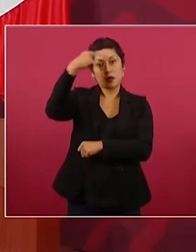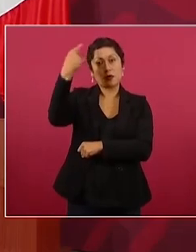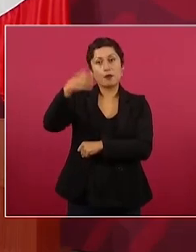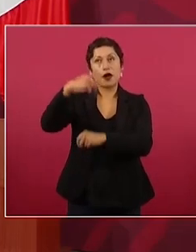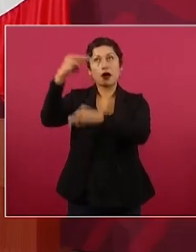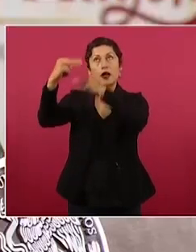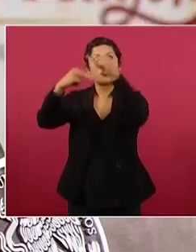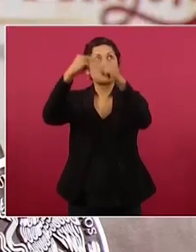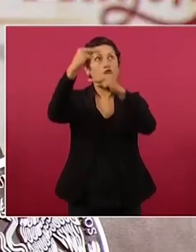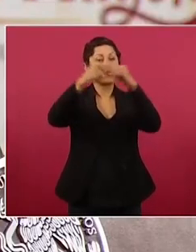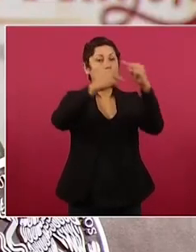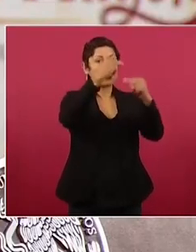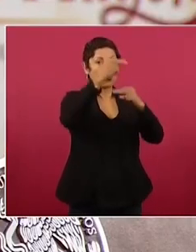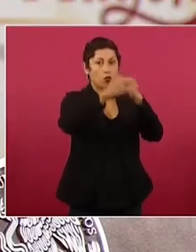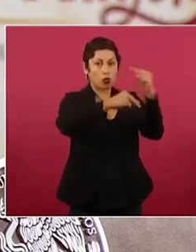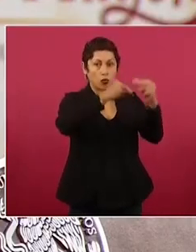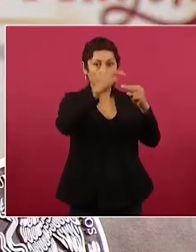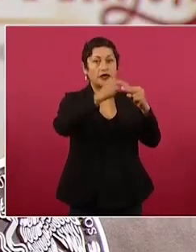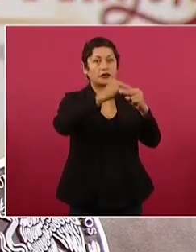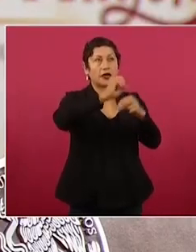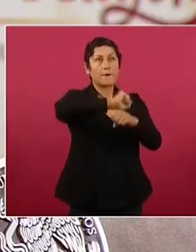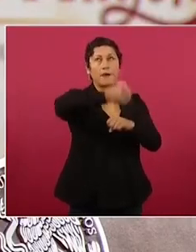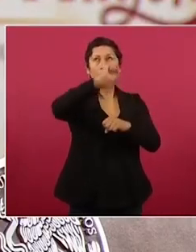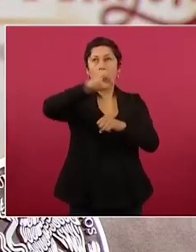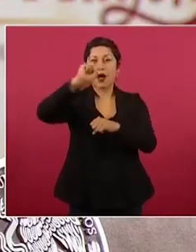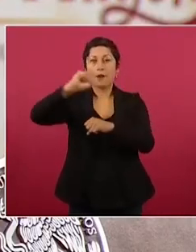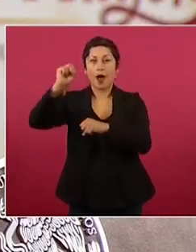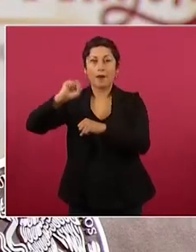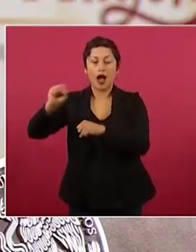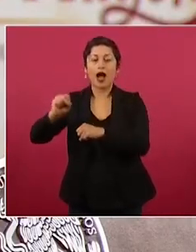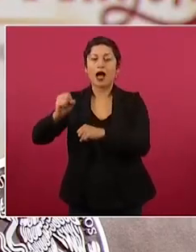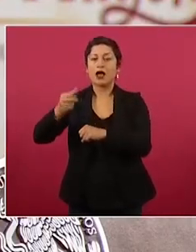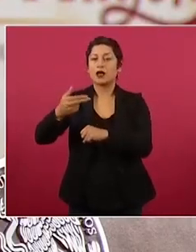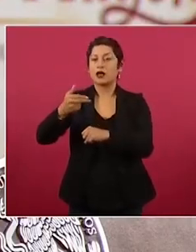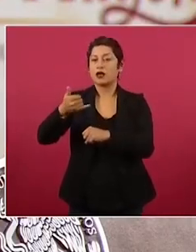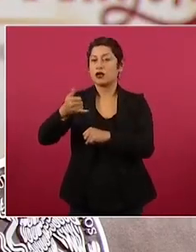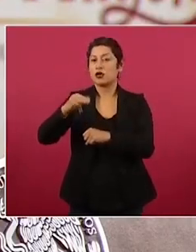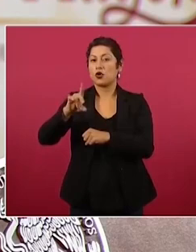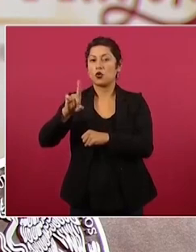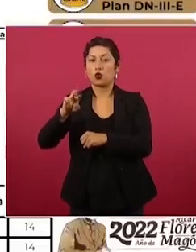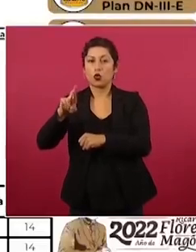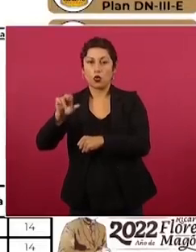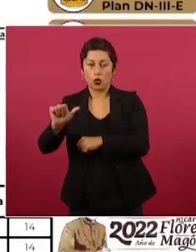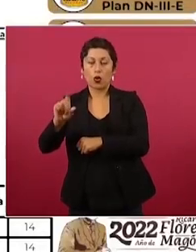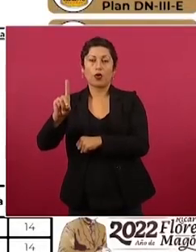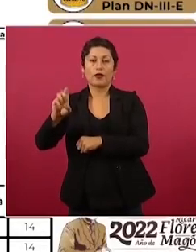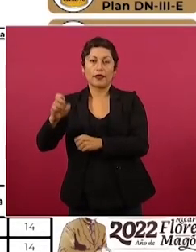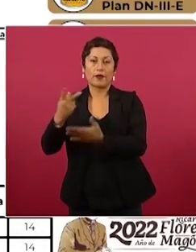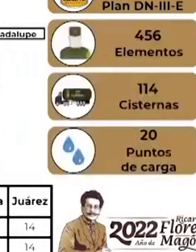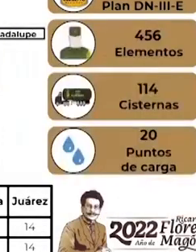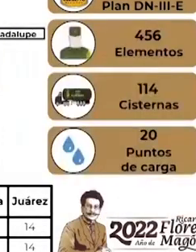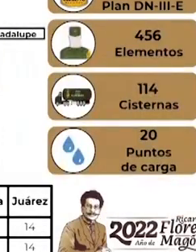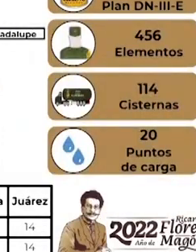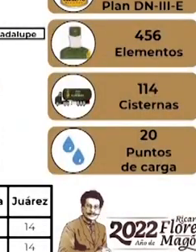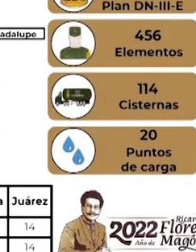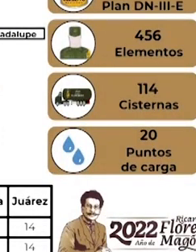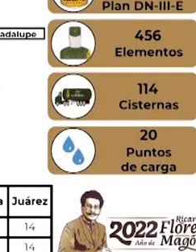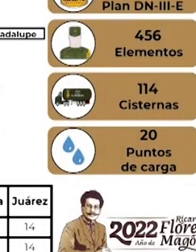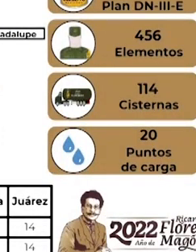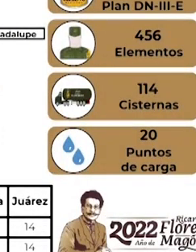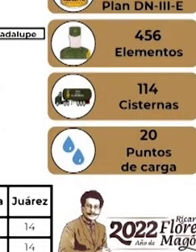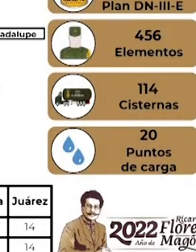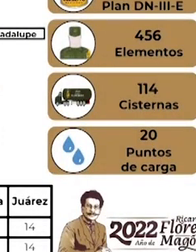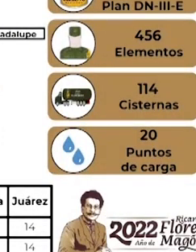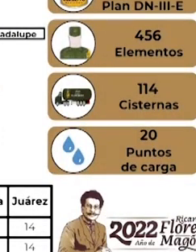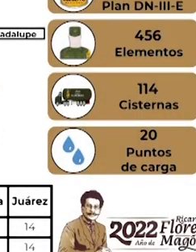mediante el yoduro de plata que ha originado algunas lluvias pero por instrucciones del señor